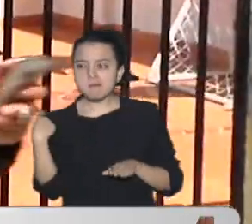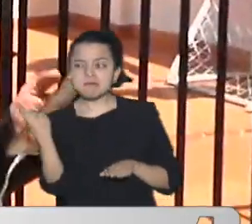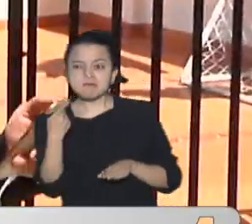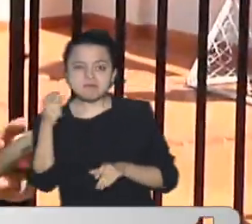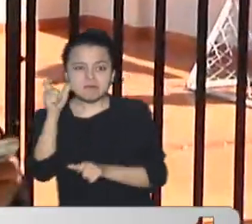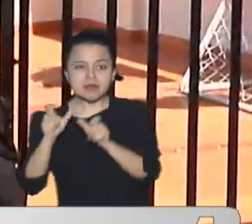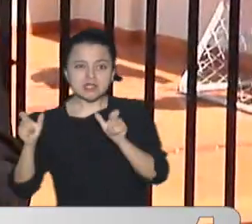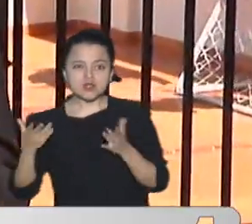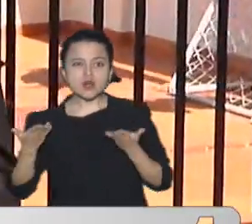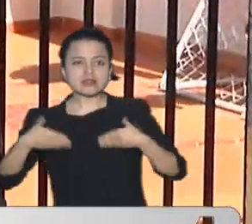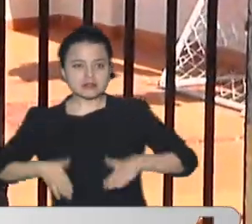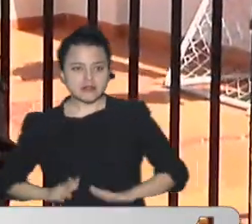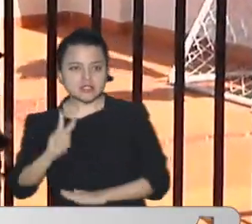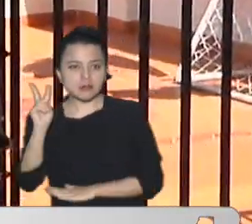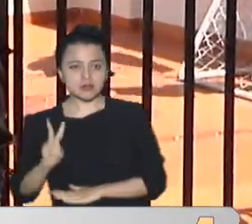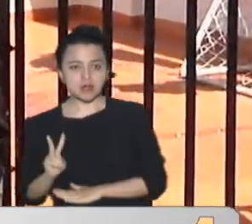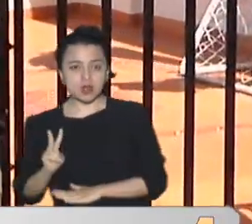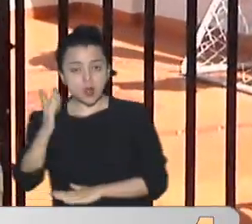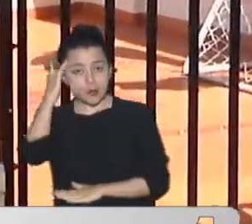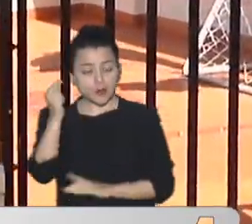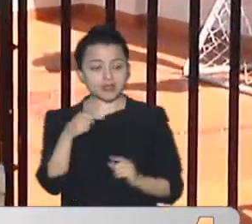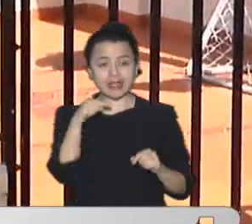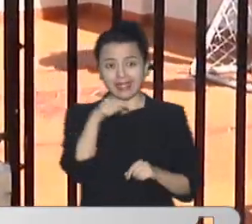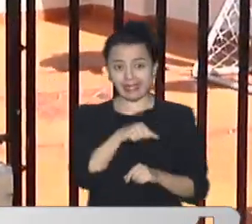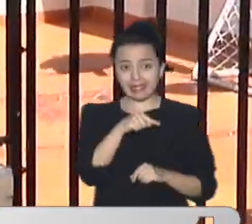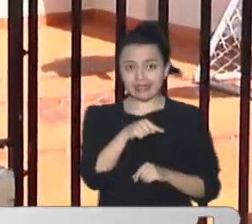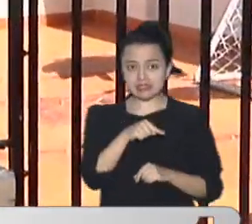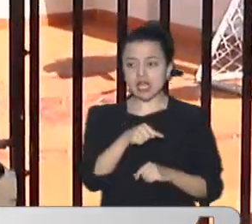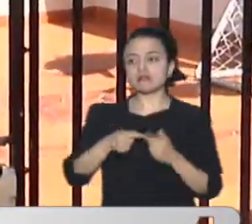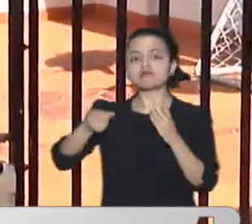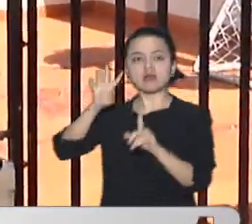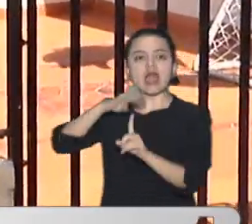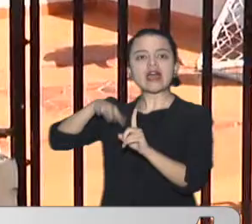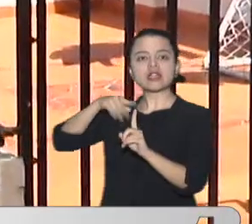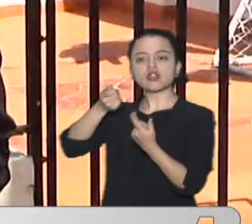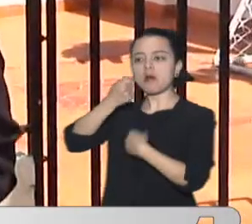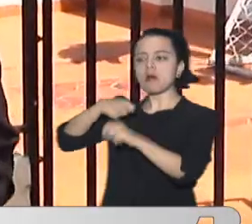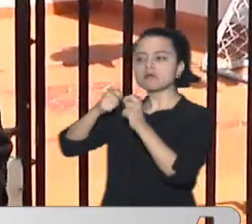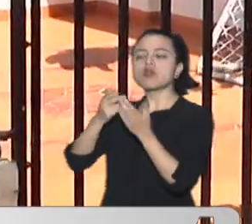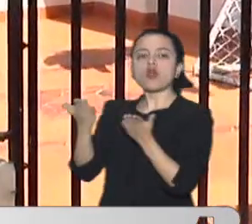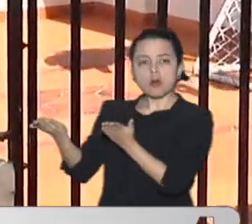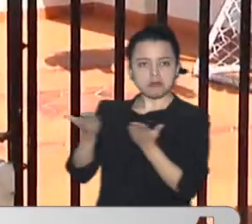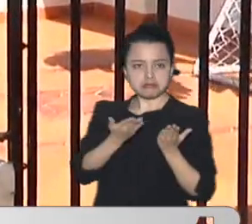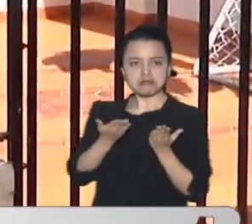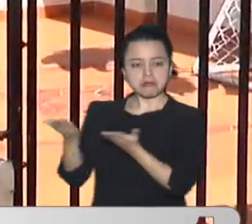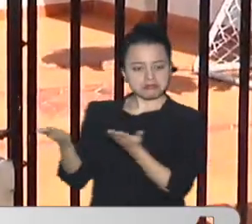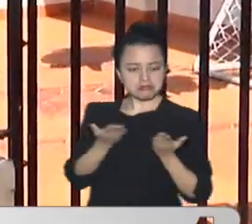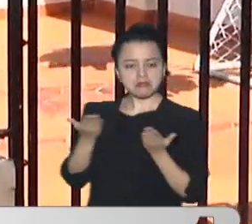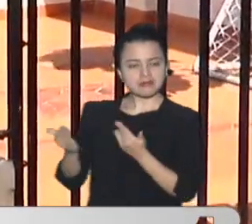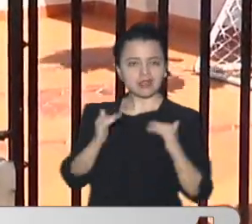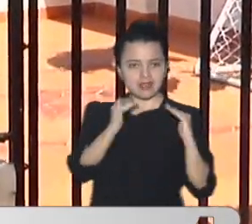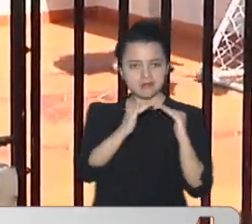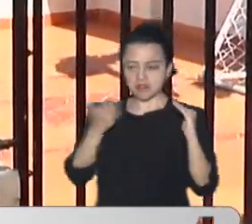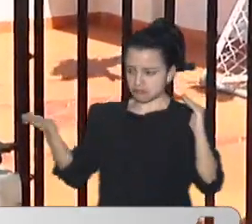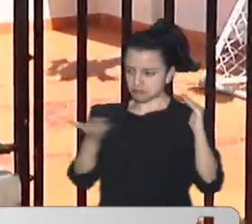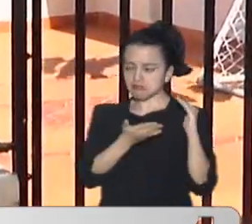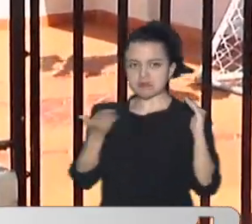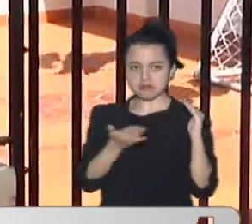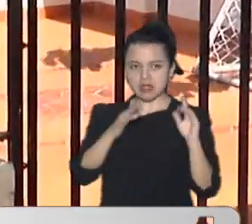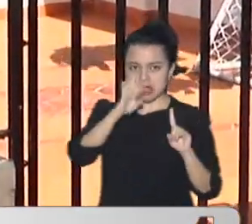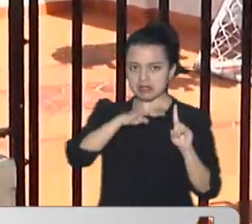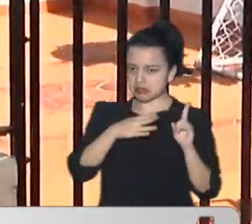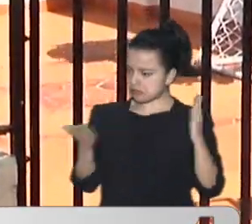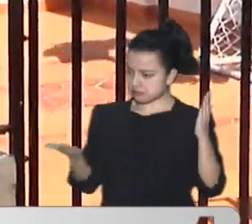Venezolanos Pues la mujer Prestaba algunos servicios De alquiler En esta vivienda Y en otras noticias De Medellín En las últimas horas La